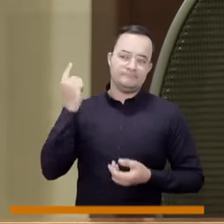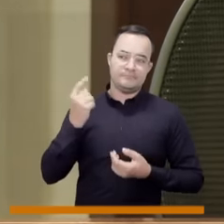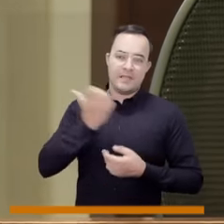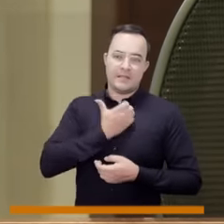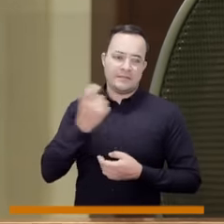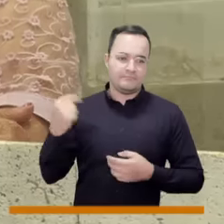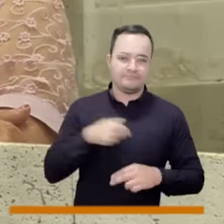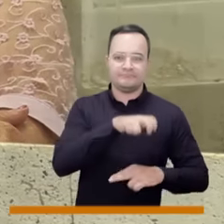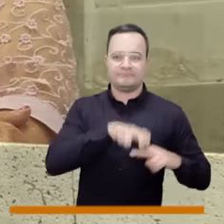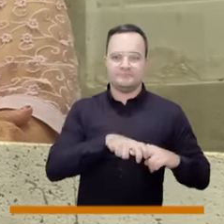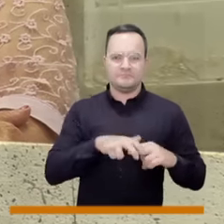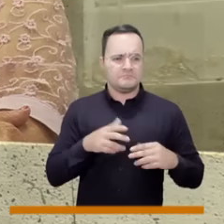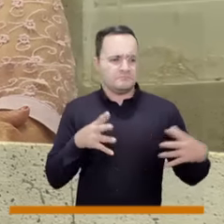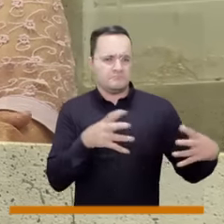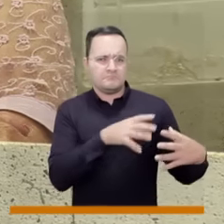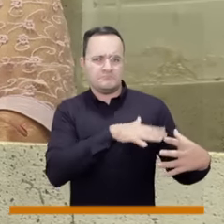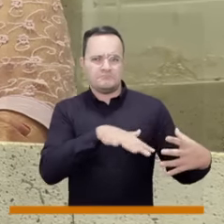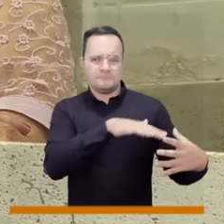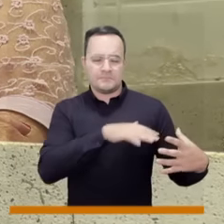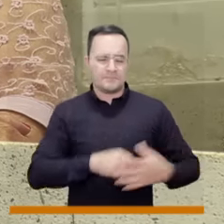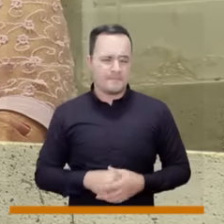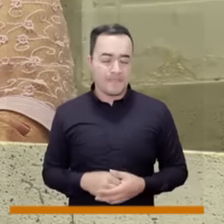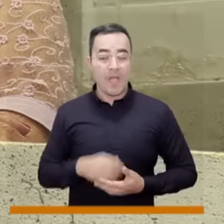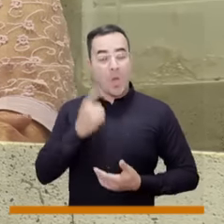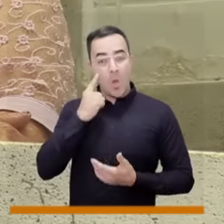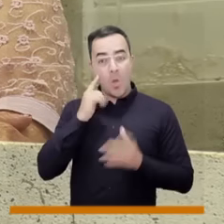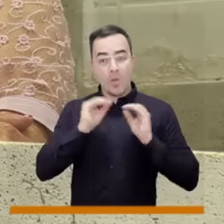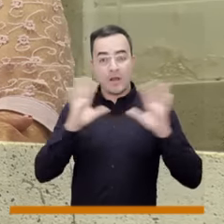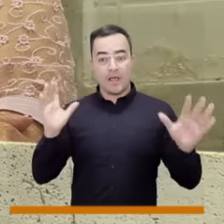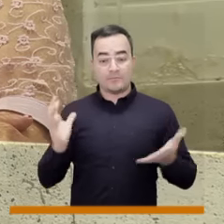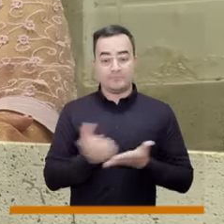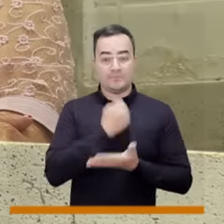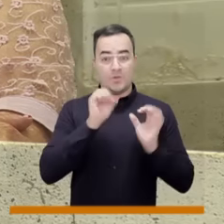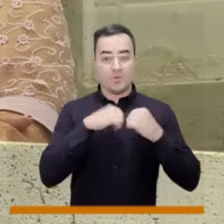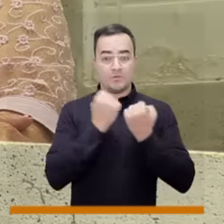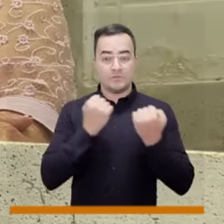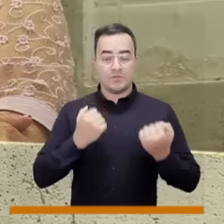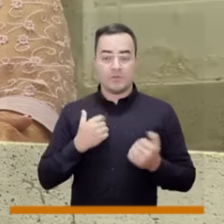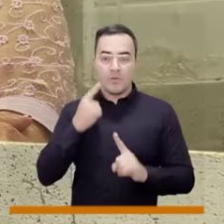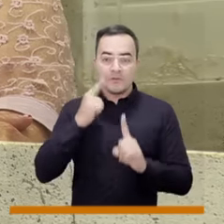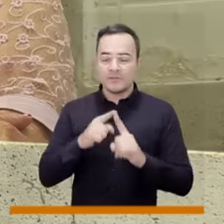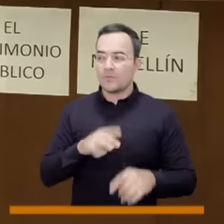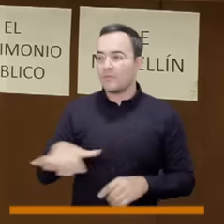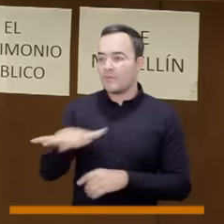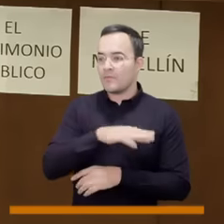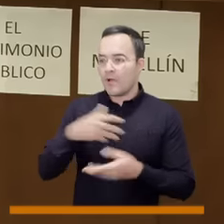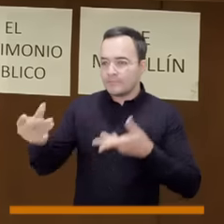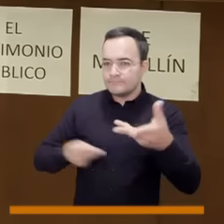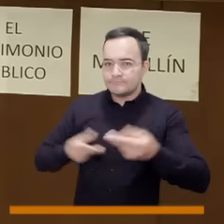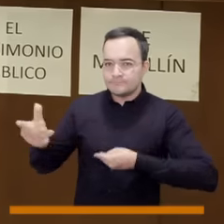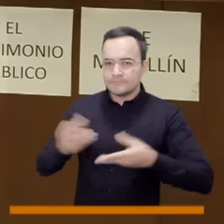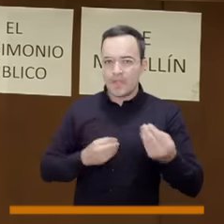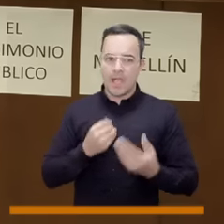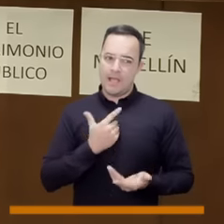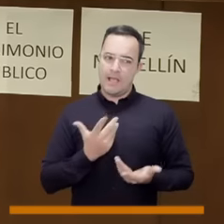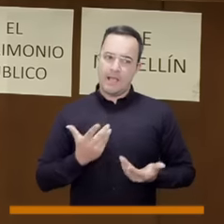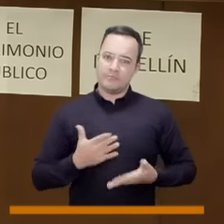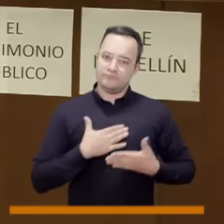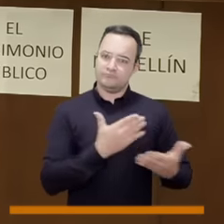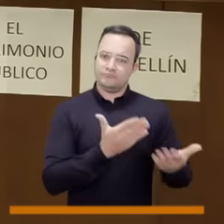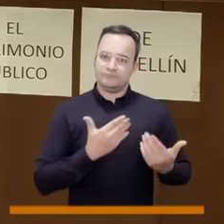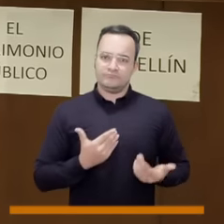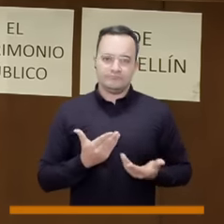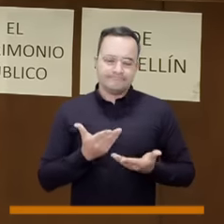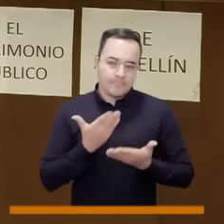propuestas, pero propuestas reales, propuestas realizables, que a veces es lo que de pronto no alcanza a comprender la comunidad. Los